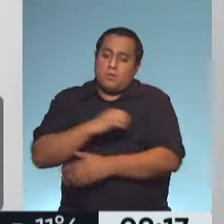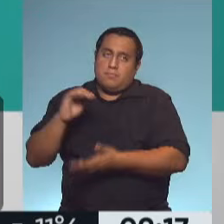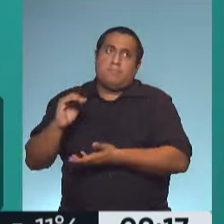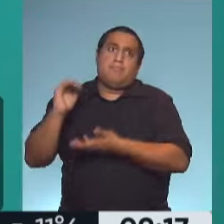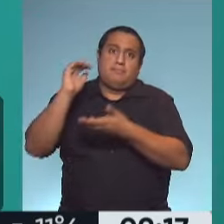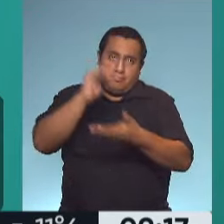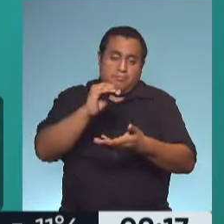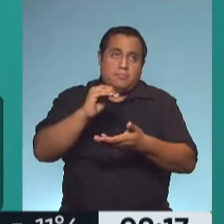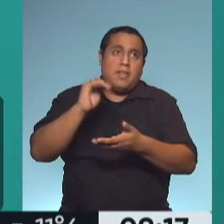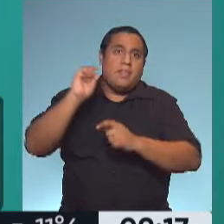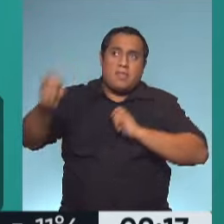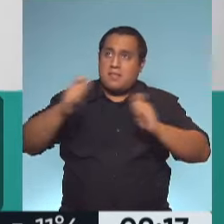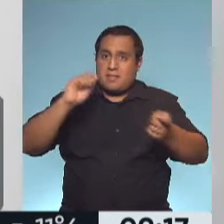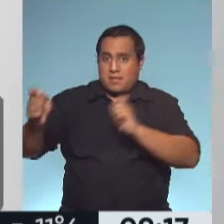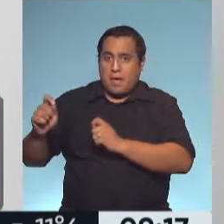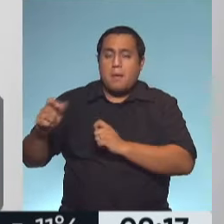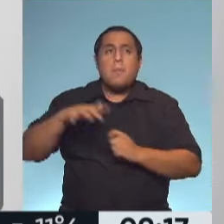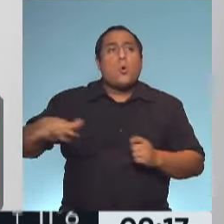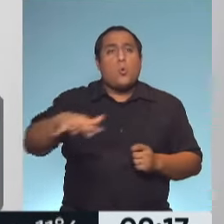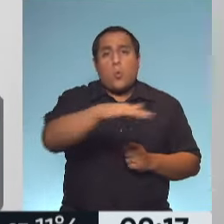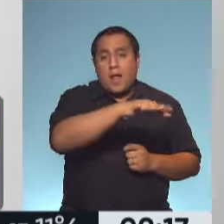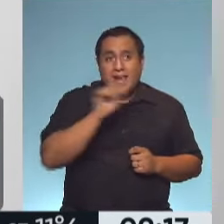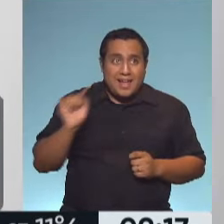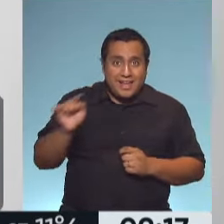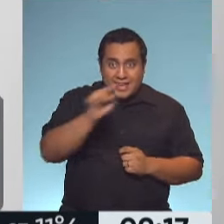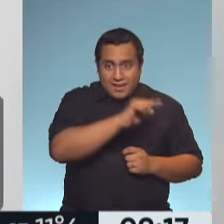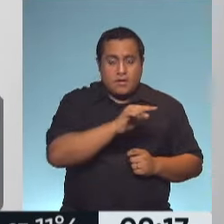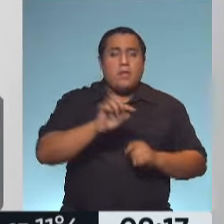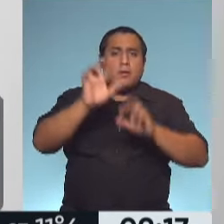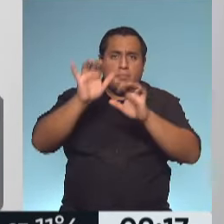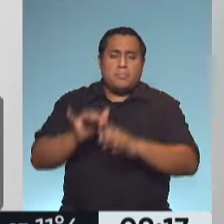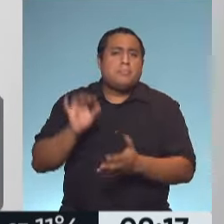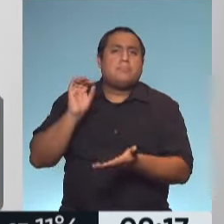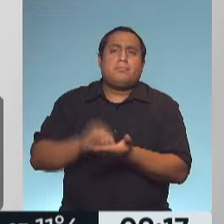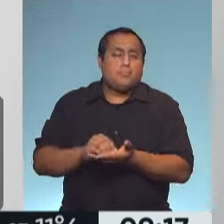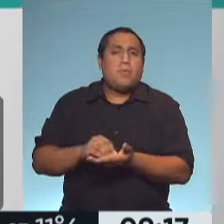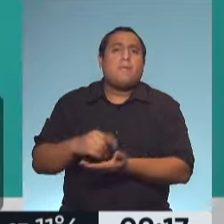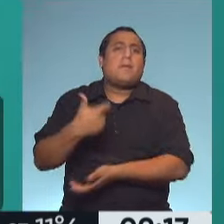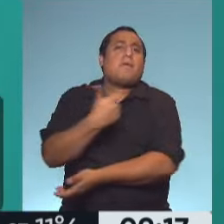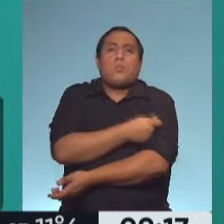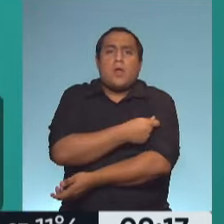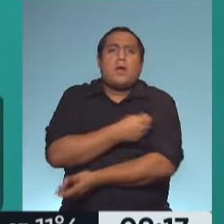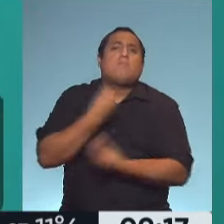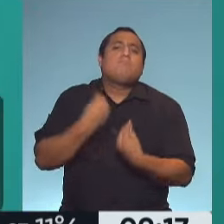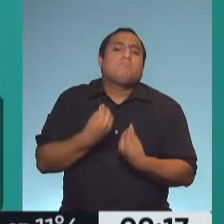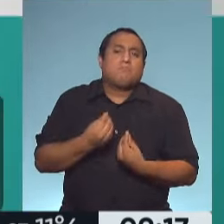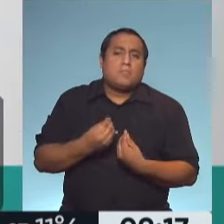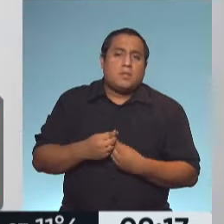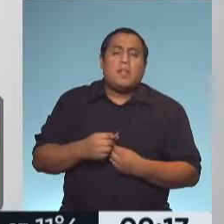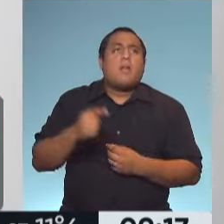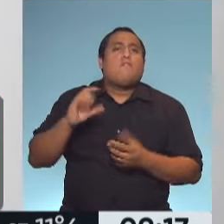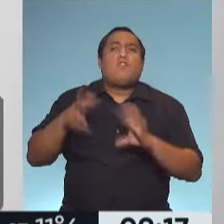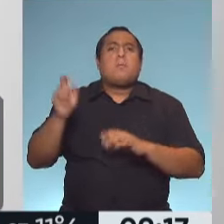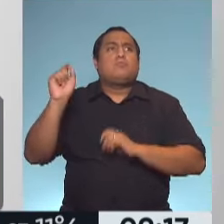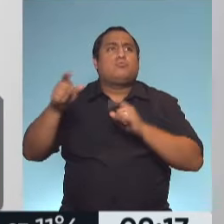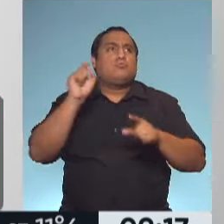Pero en cada uno de esos lugares siempre el mecanismo de inscripción para recibir la vacuna es el turnero que define cada jurisdicción.